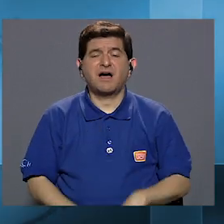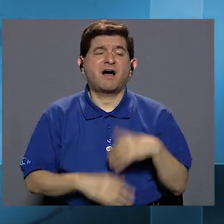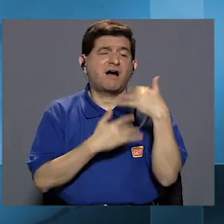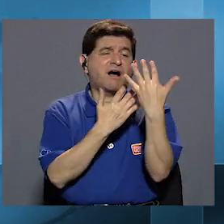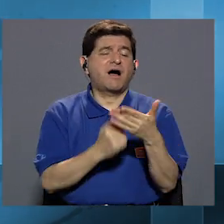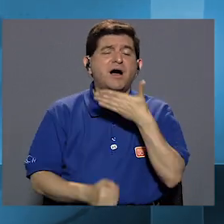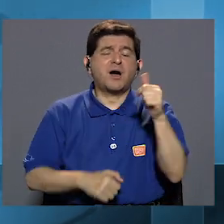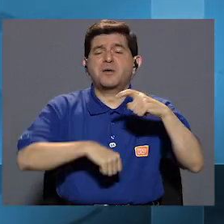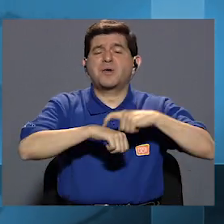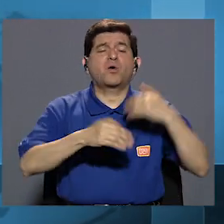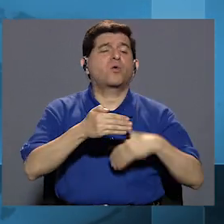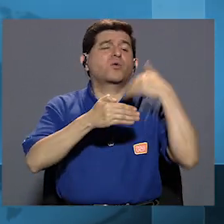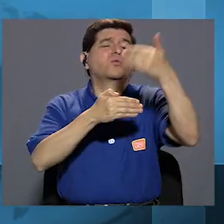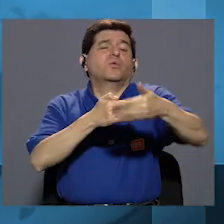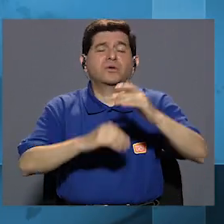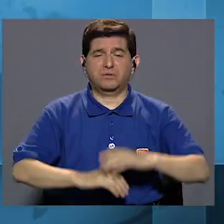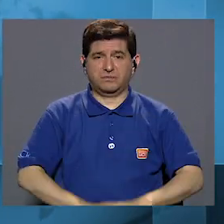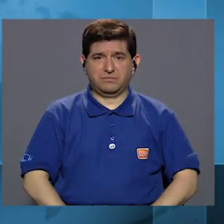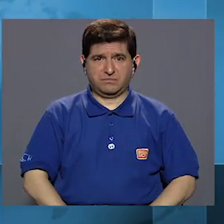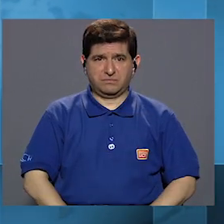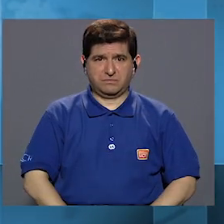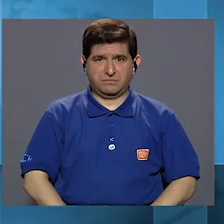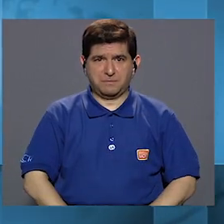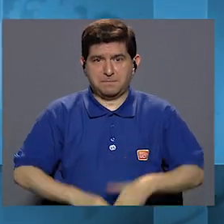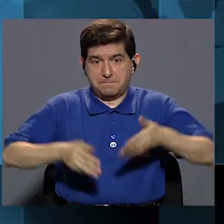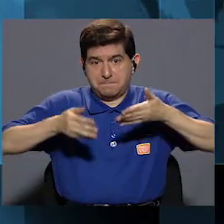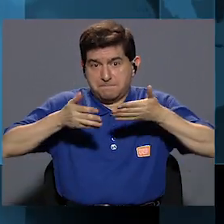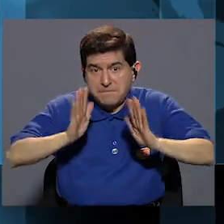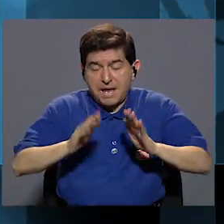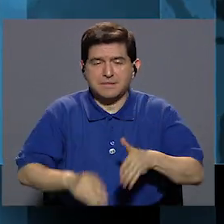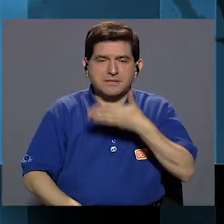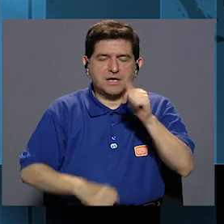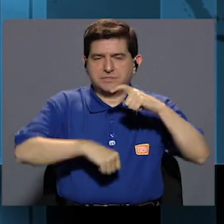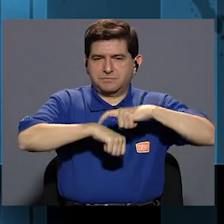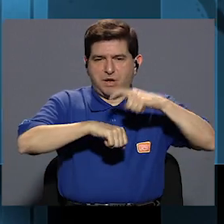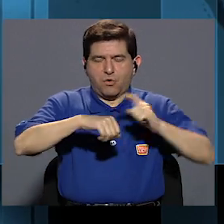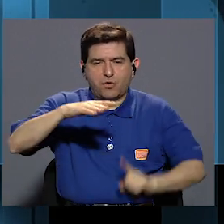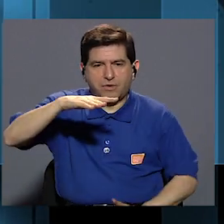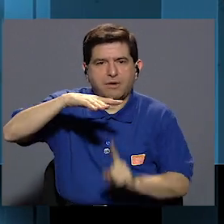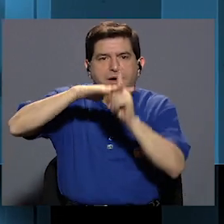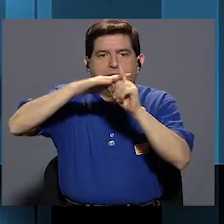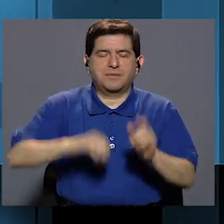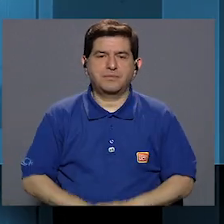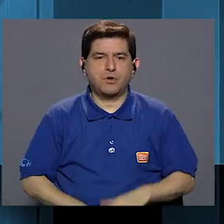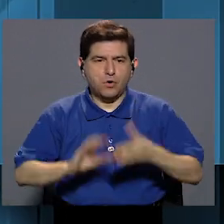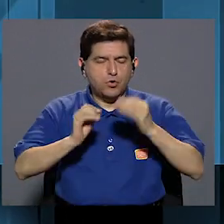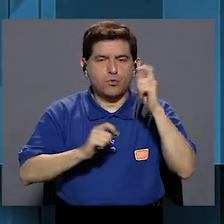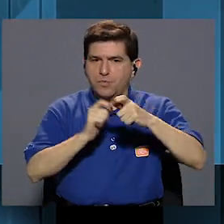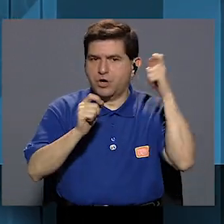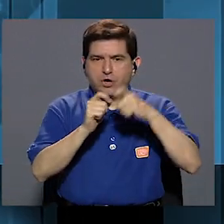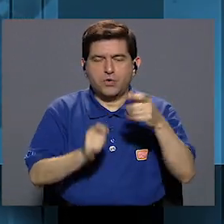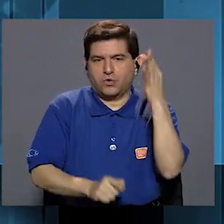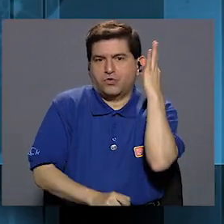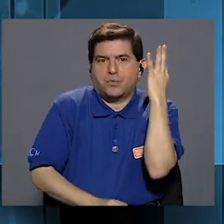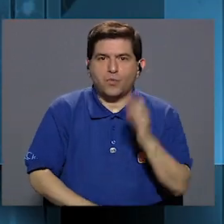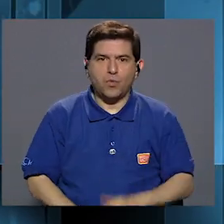esta reglamentación debe esperar un mejor momento. Mientras ese mejor momento llega, un número